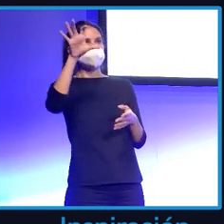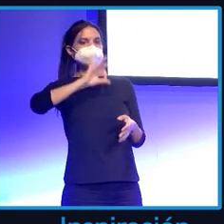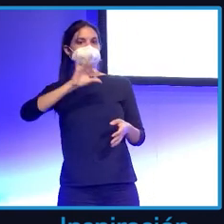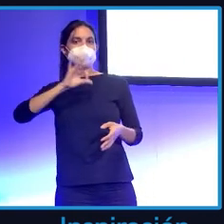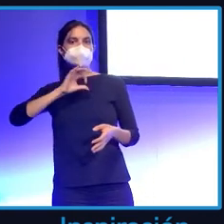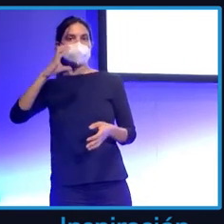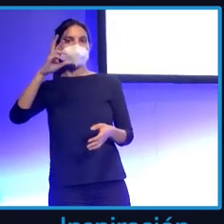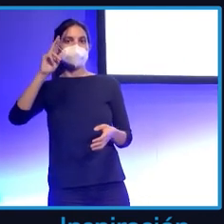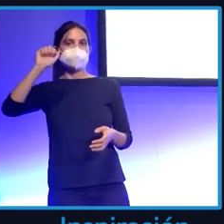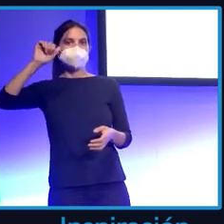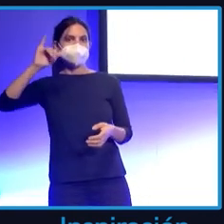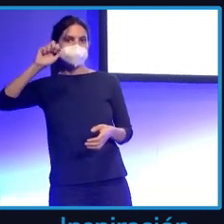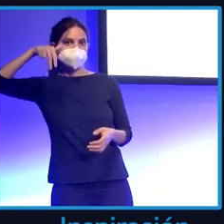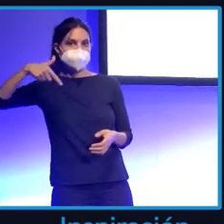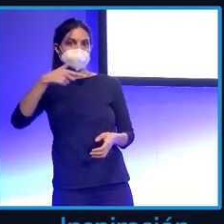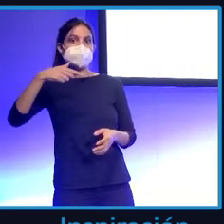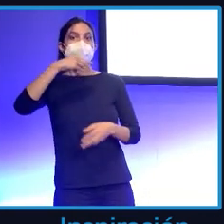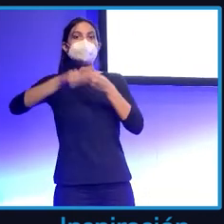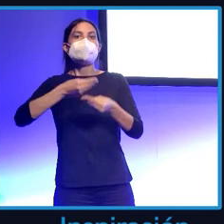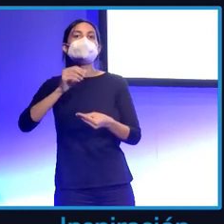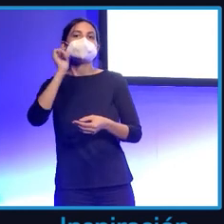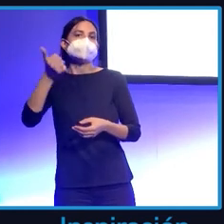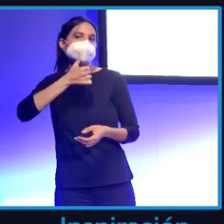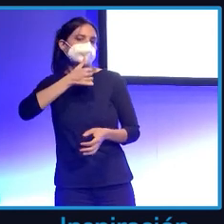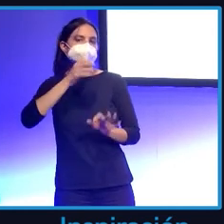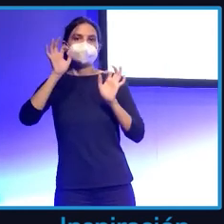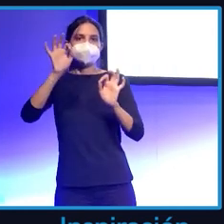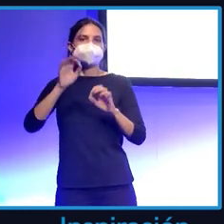utiliza un username que es craig.s.write entonces